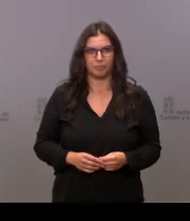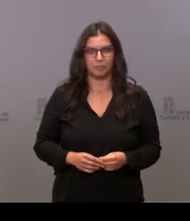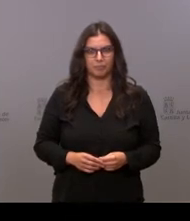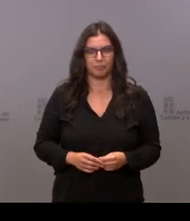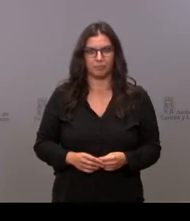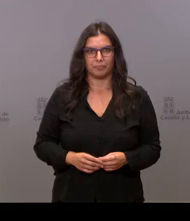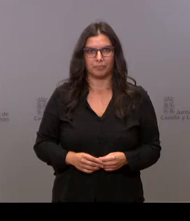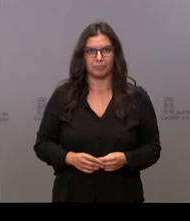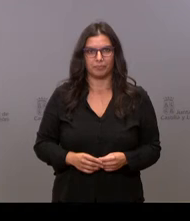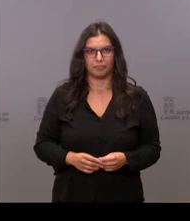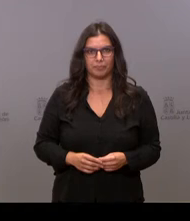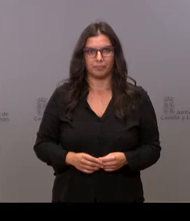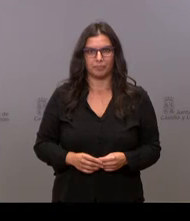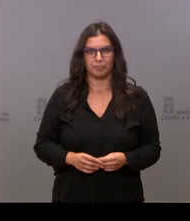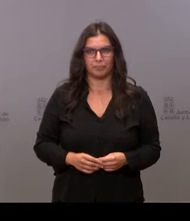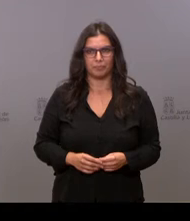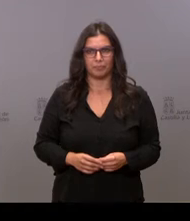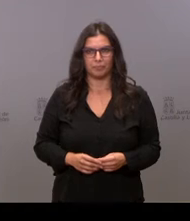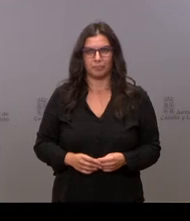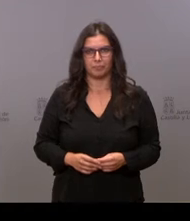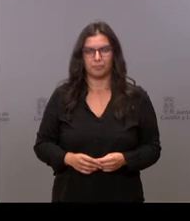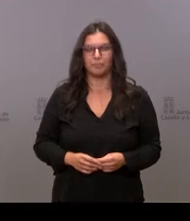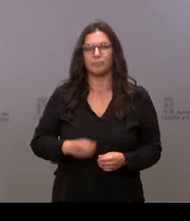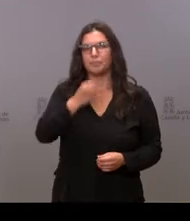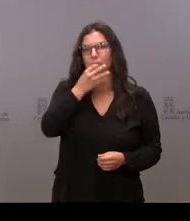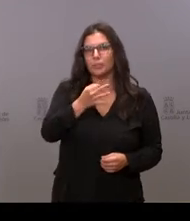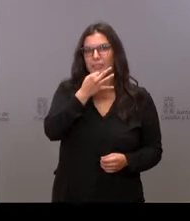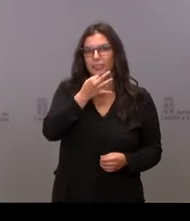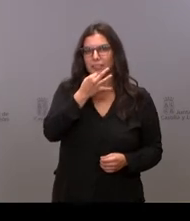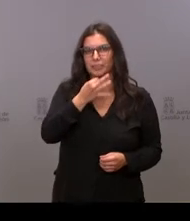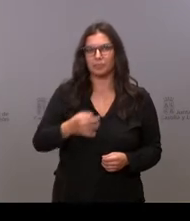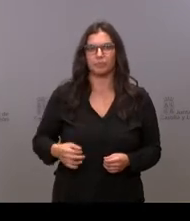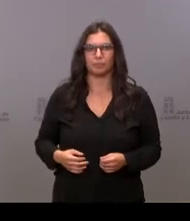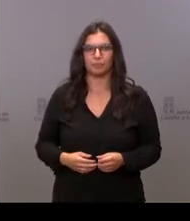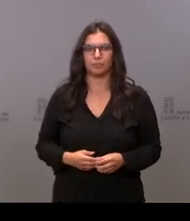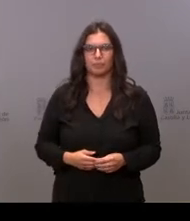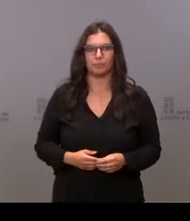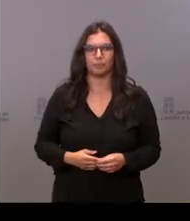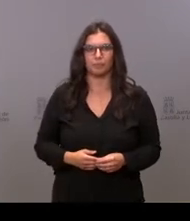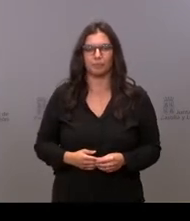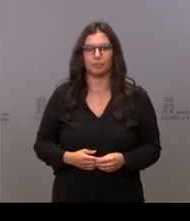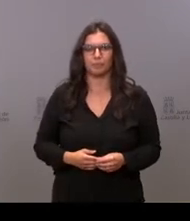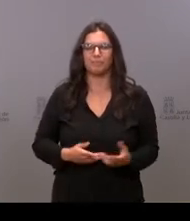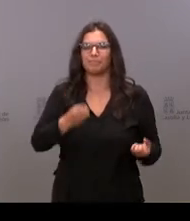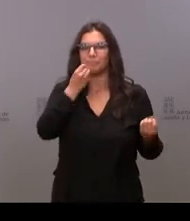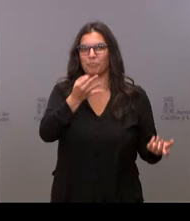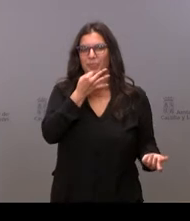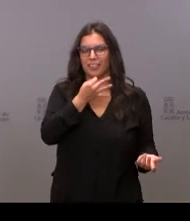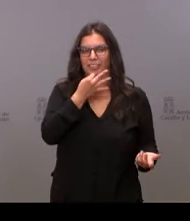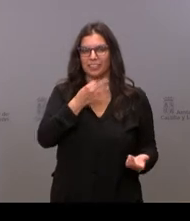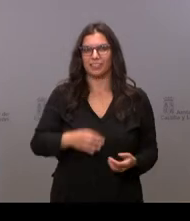¿Quiere que le sujeto la muleta? Sí. Buenas tardes. Acérquese un poquito a los micros. Ah, sí. Buenas tardes